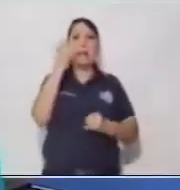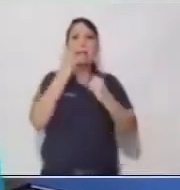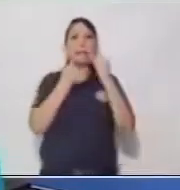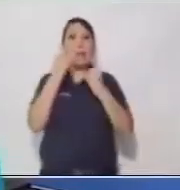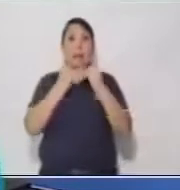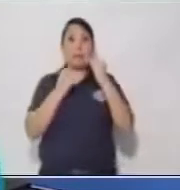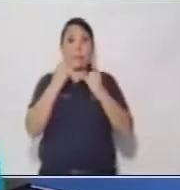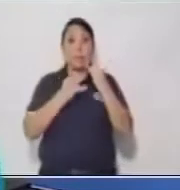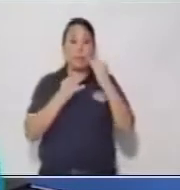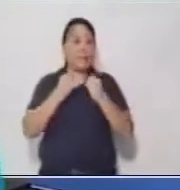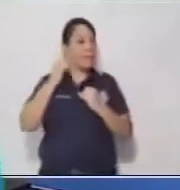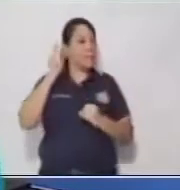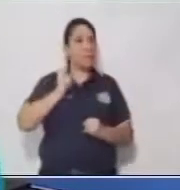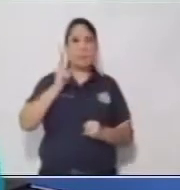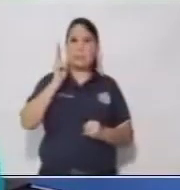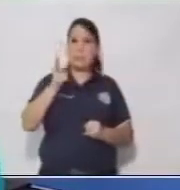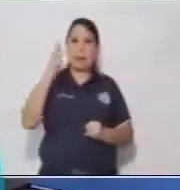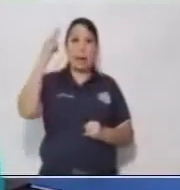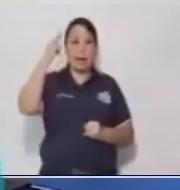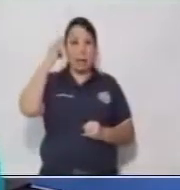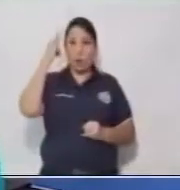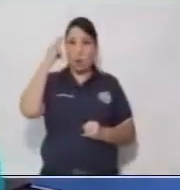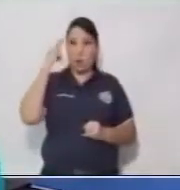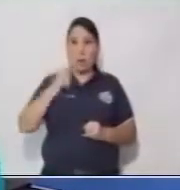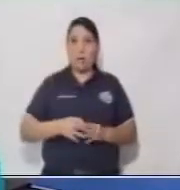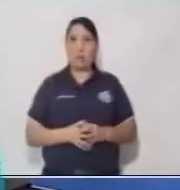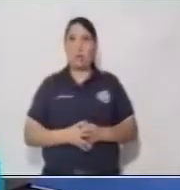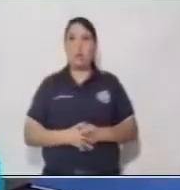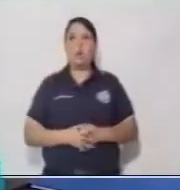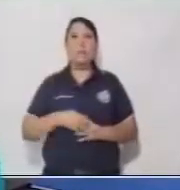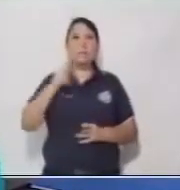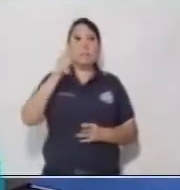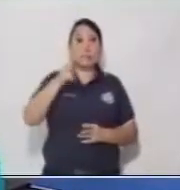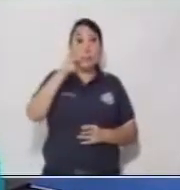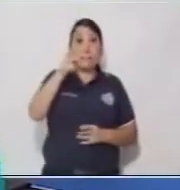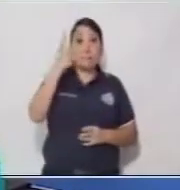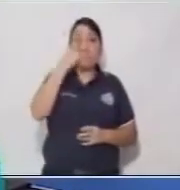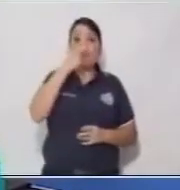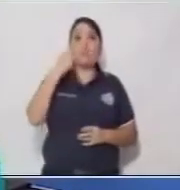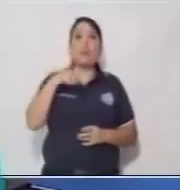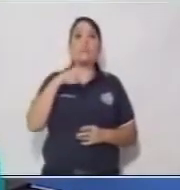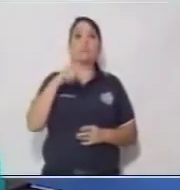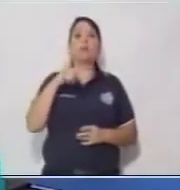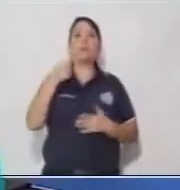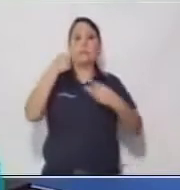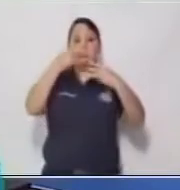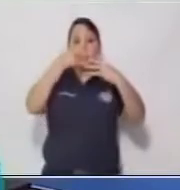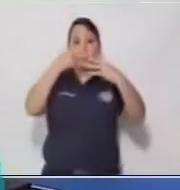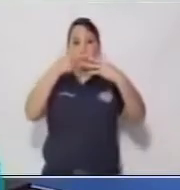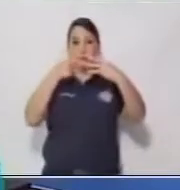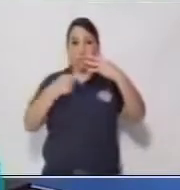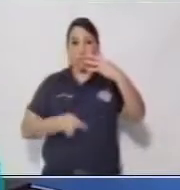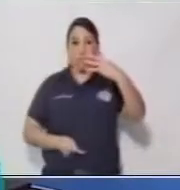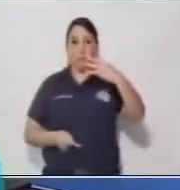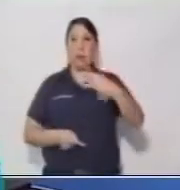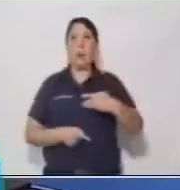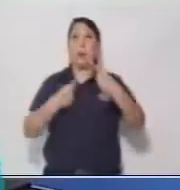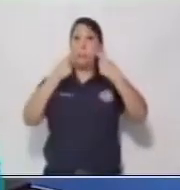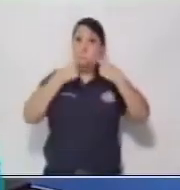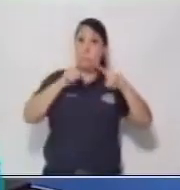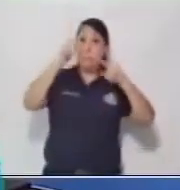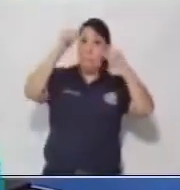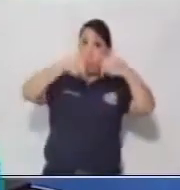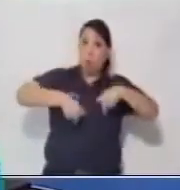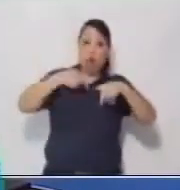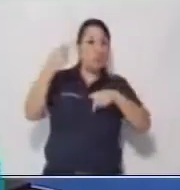recordando siempre que el sustantivo tiene varias clasificaciones, pero el día